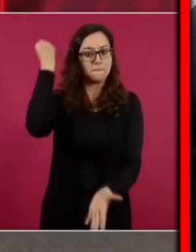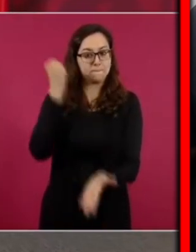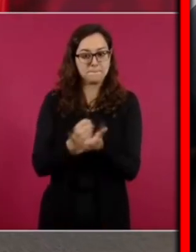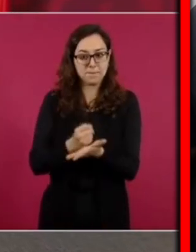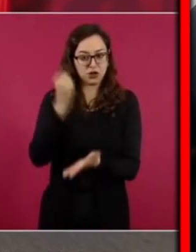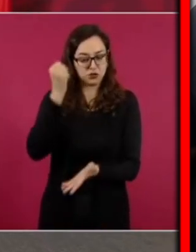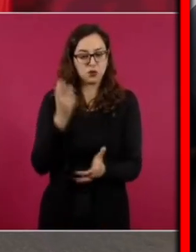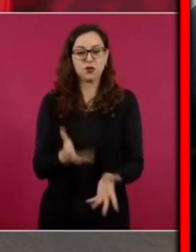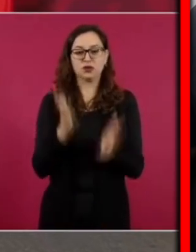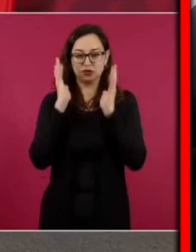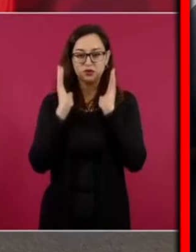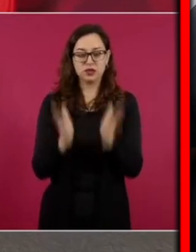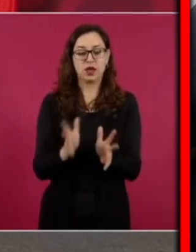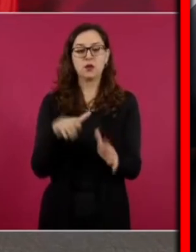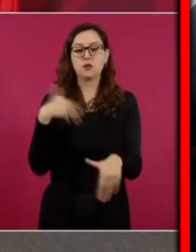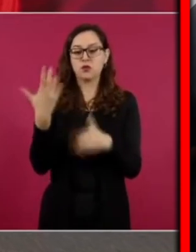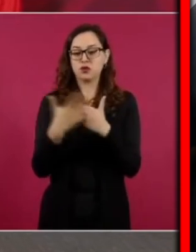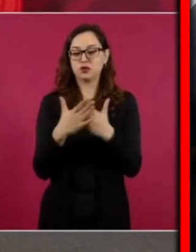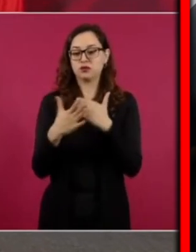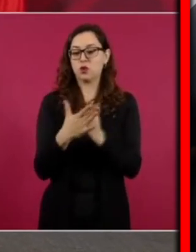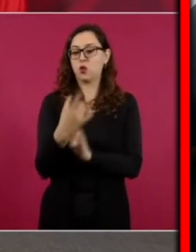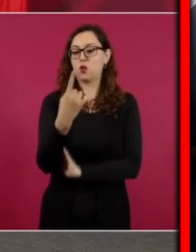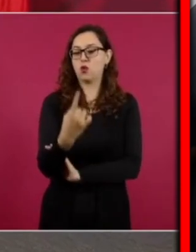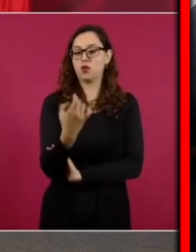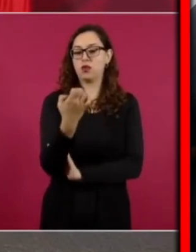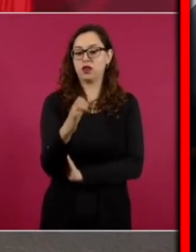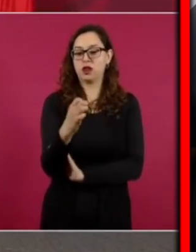y desde el primero de enero del año próximo